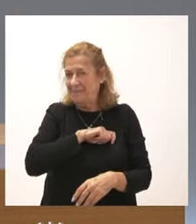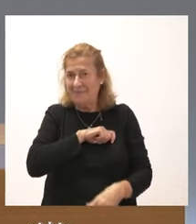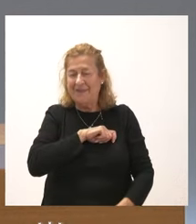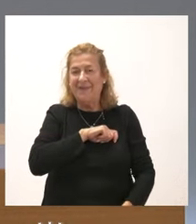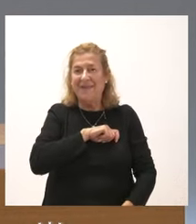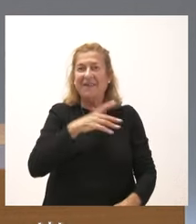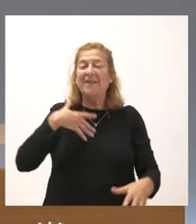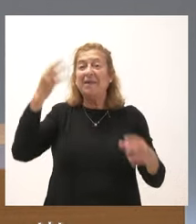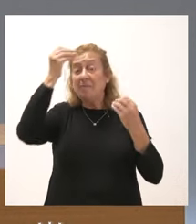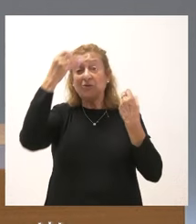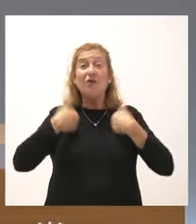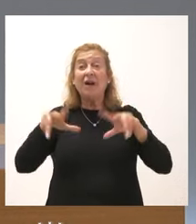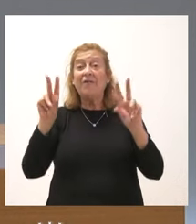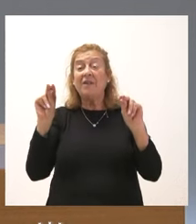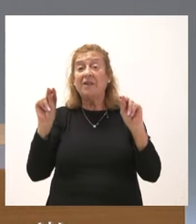Creo que hemos terminado.